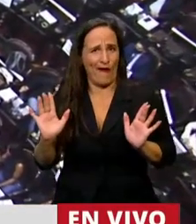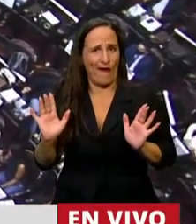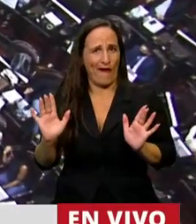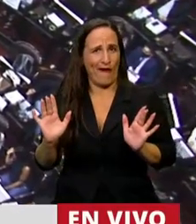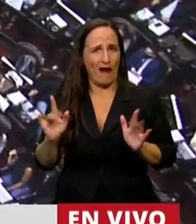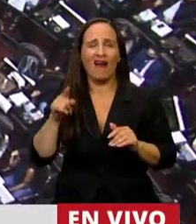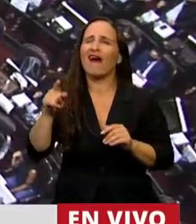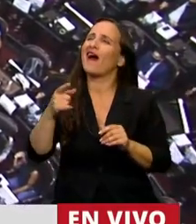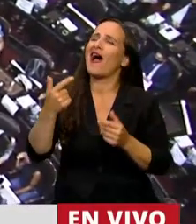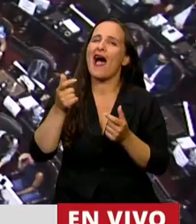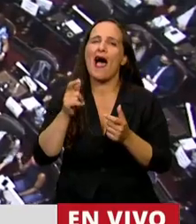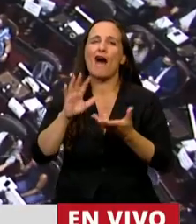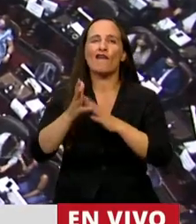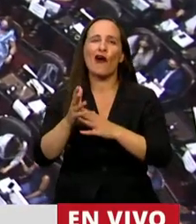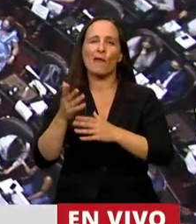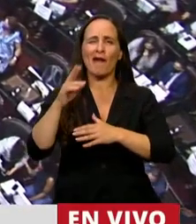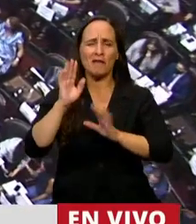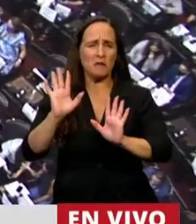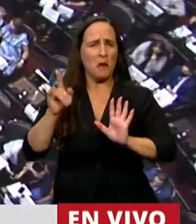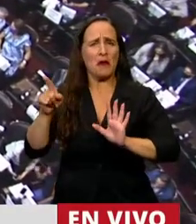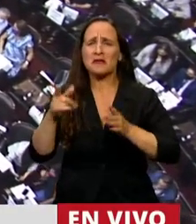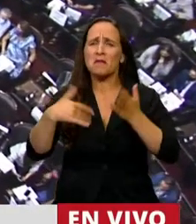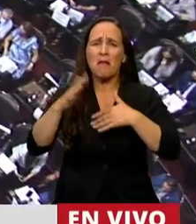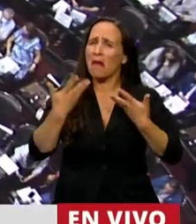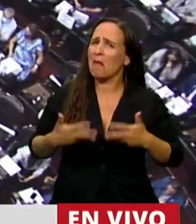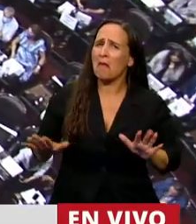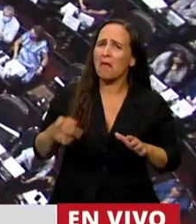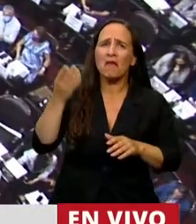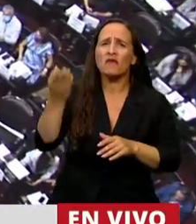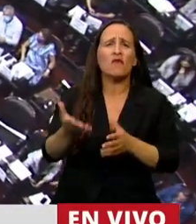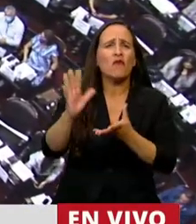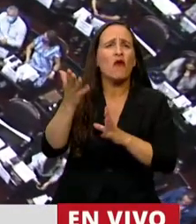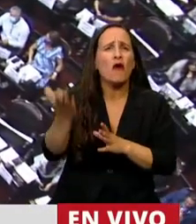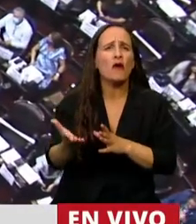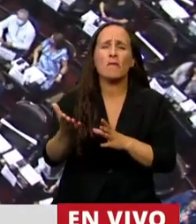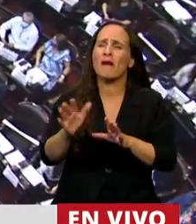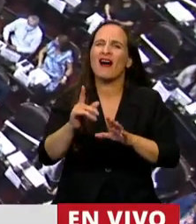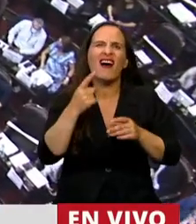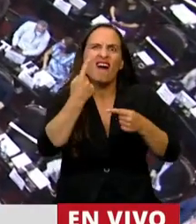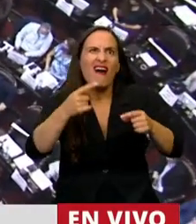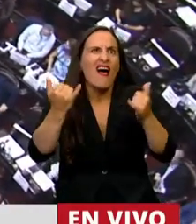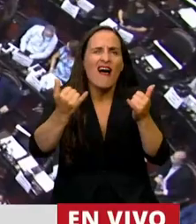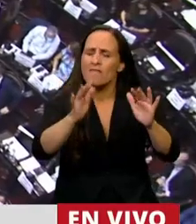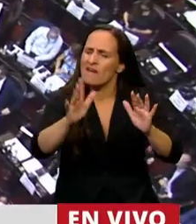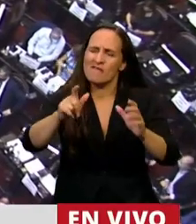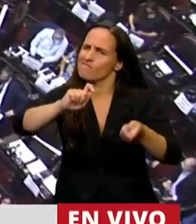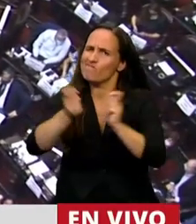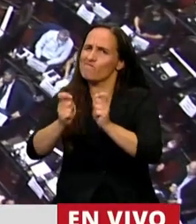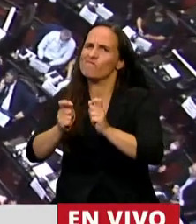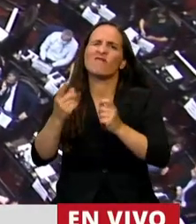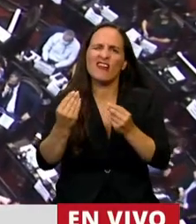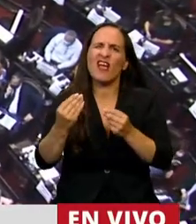adulones de turno, nos dejó ante todo su impronta destructora de mitos, nos enseñó que las mujeres